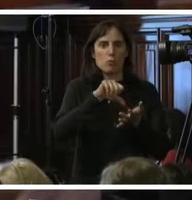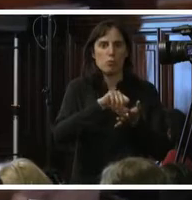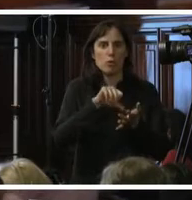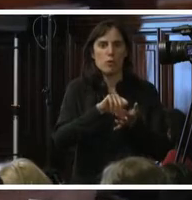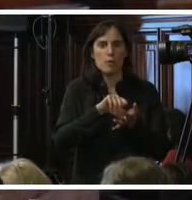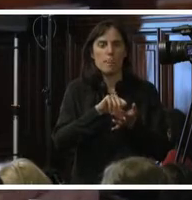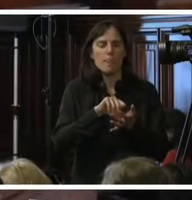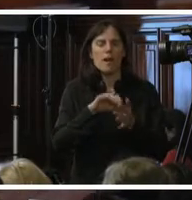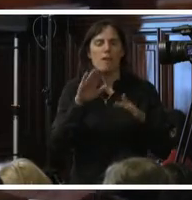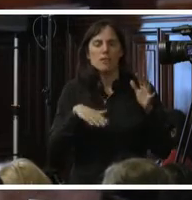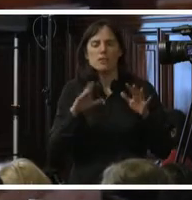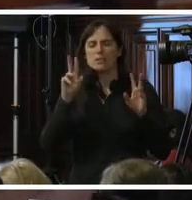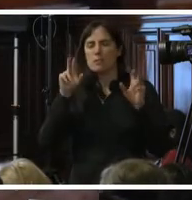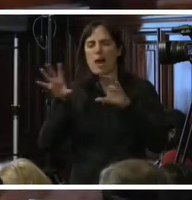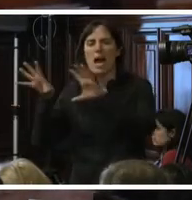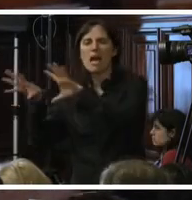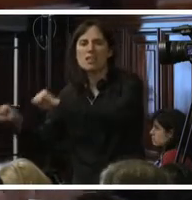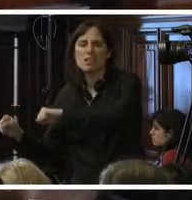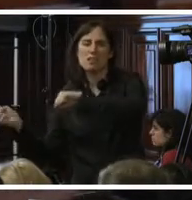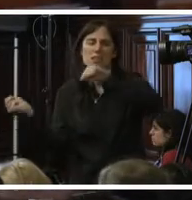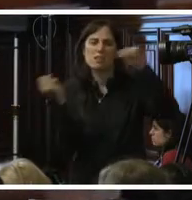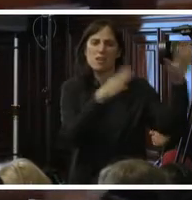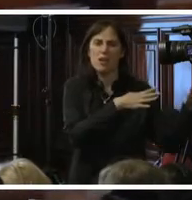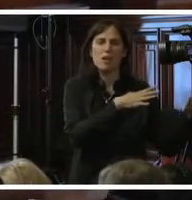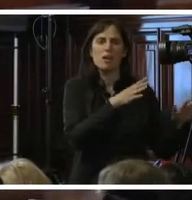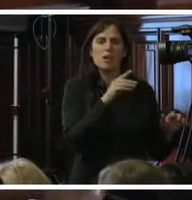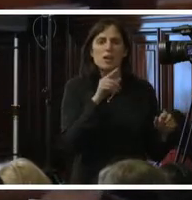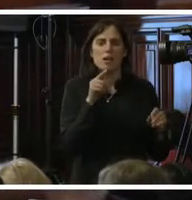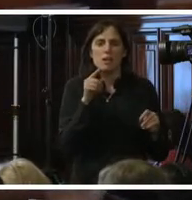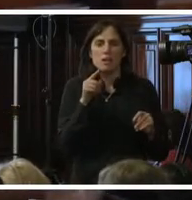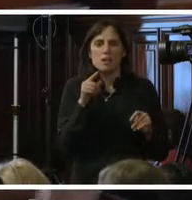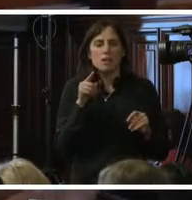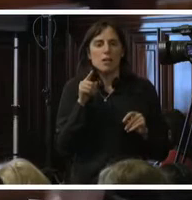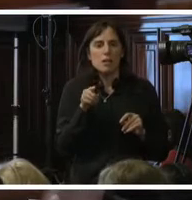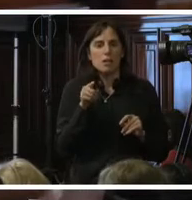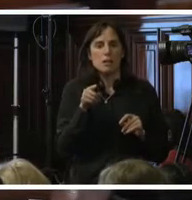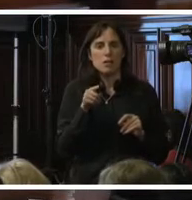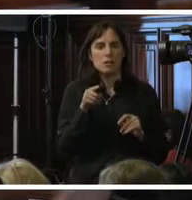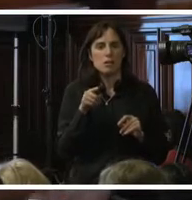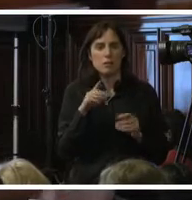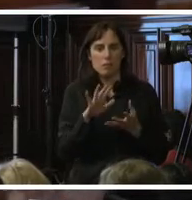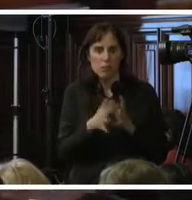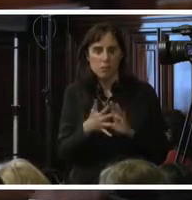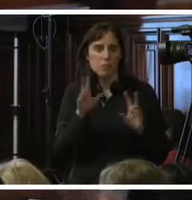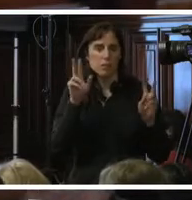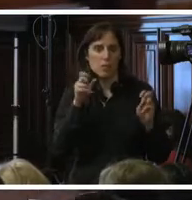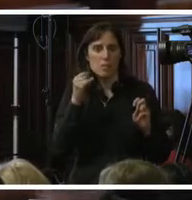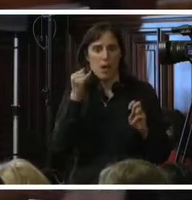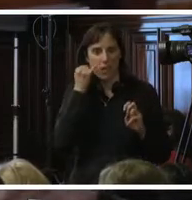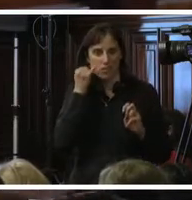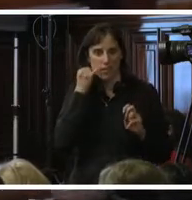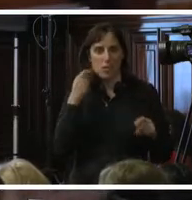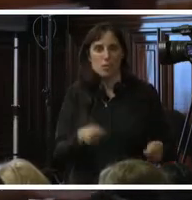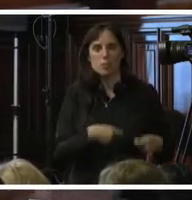trata y tráfico, nos quedamos solo con esa primera modalidad, que es la modalidad sexual, y que a veces nos gana